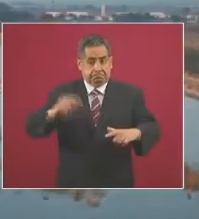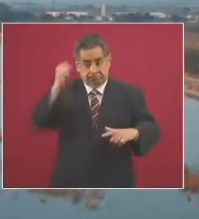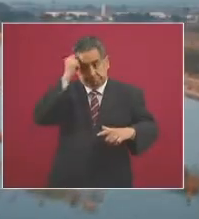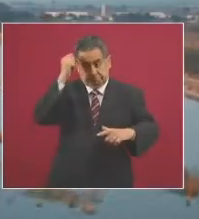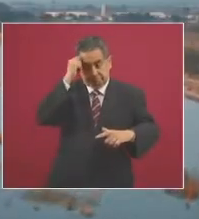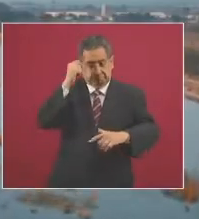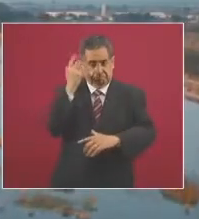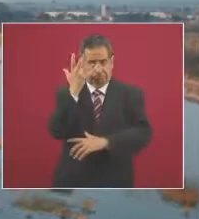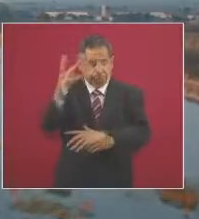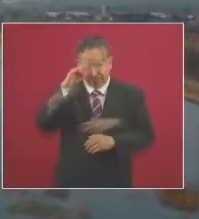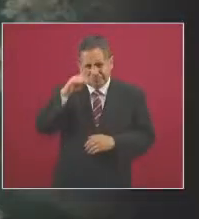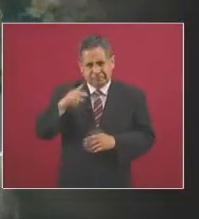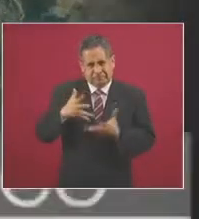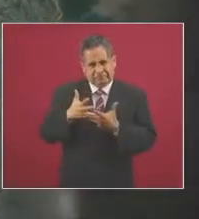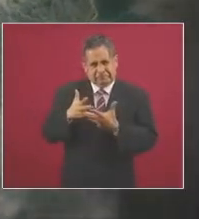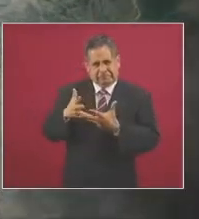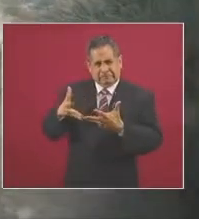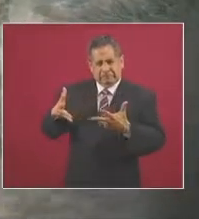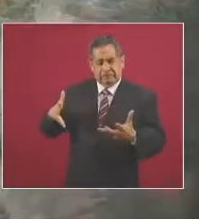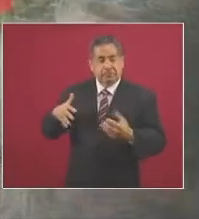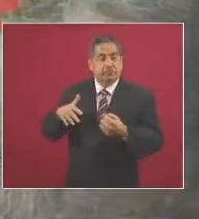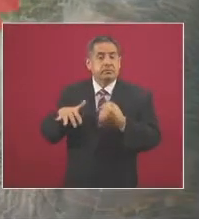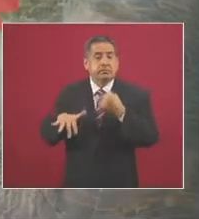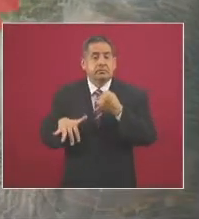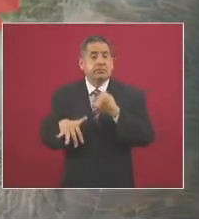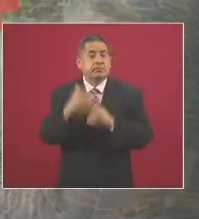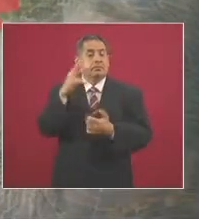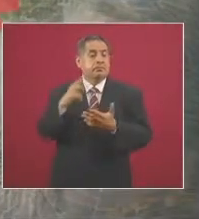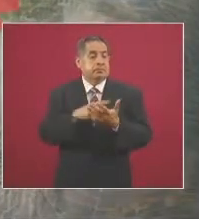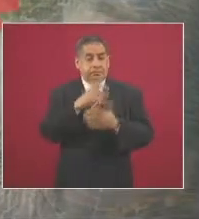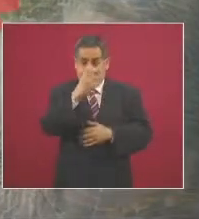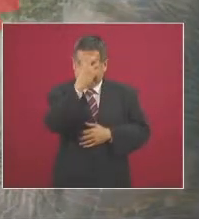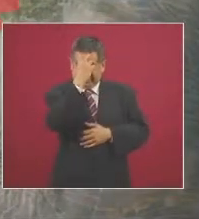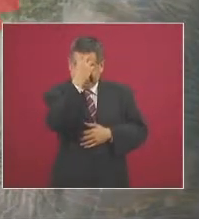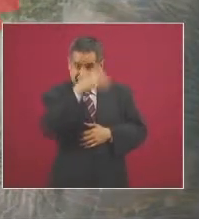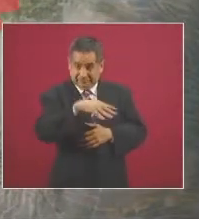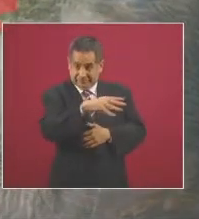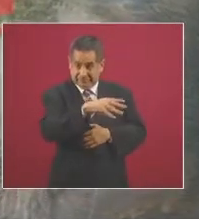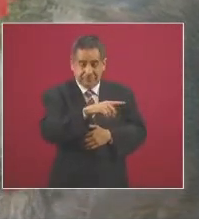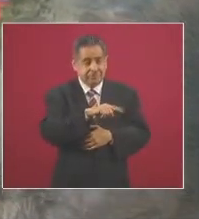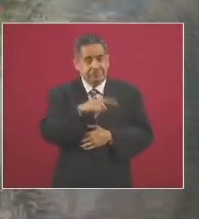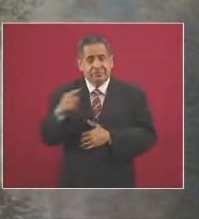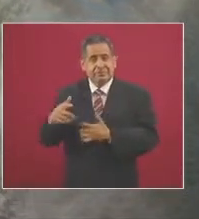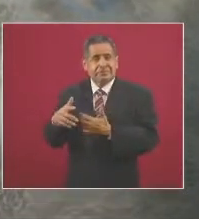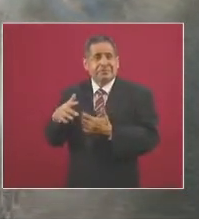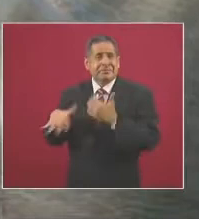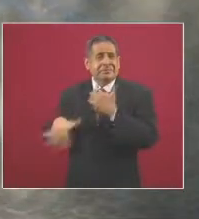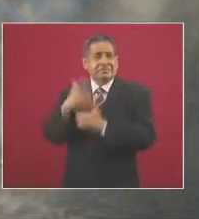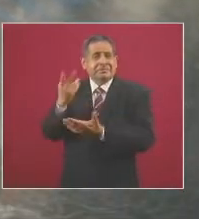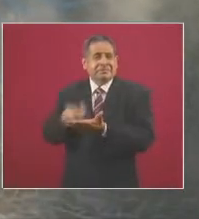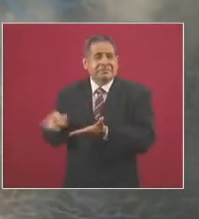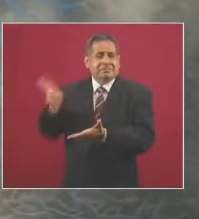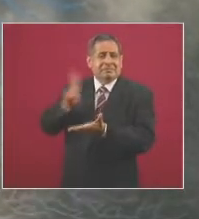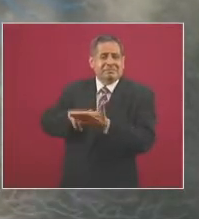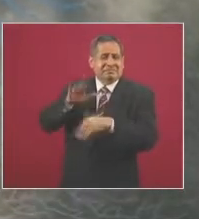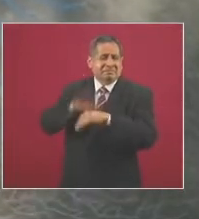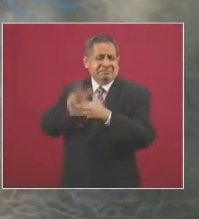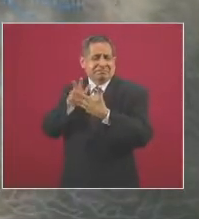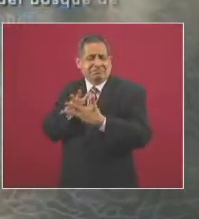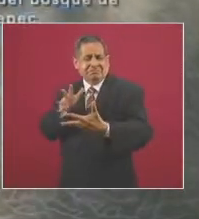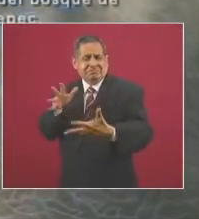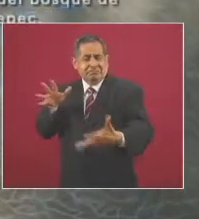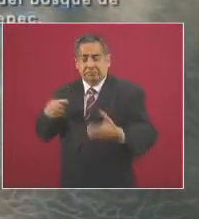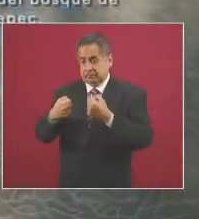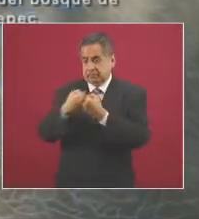Cambiando de tema, la directora de la Comisión Nacional del Agua, Blanca Jiménez, presentó el proyecto del Parque Ecológico Lago de Texcoco,